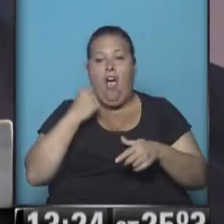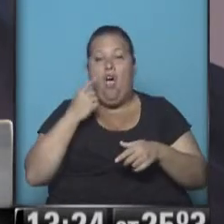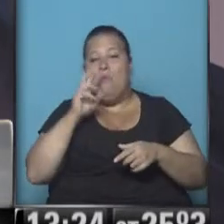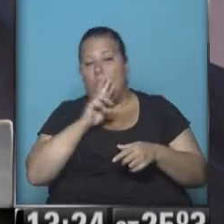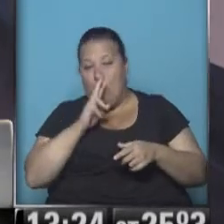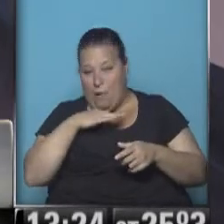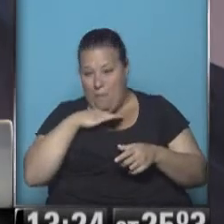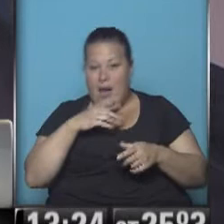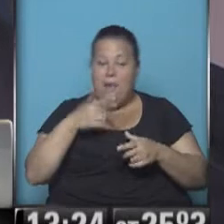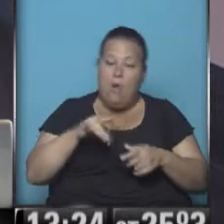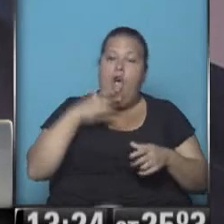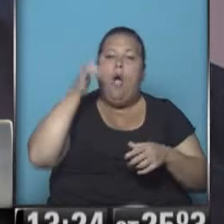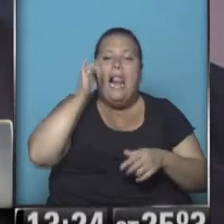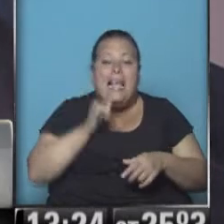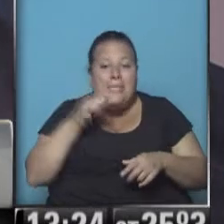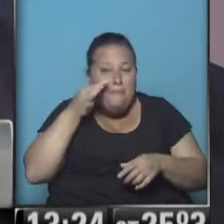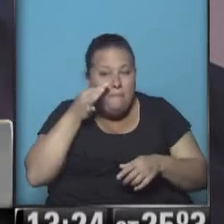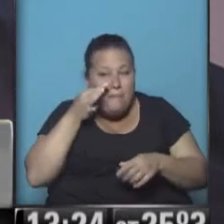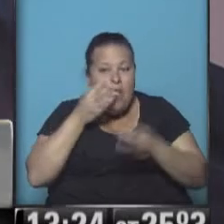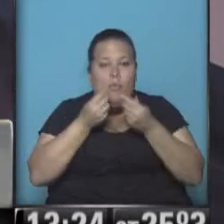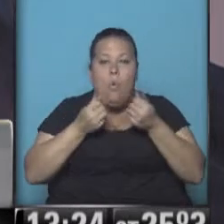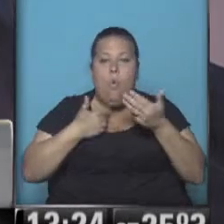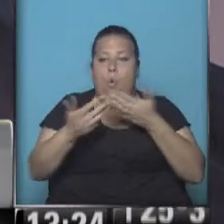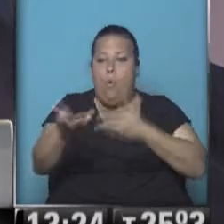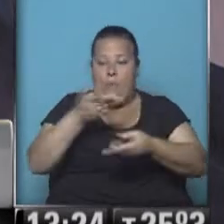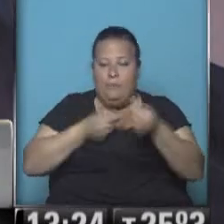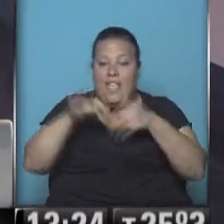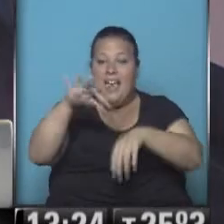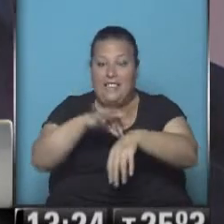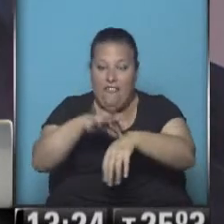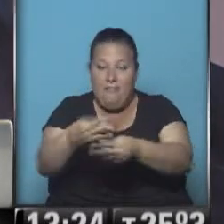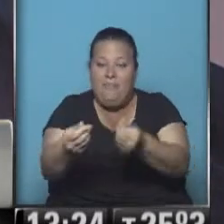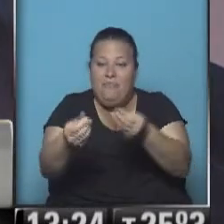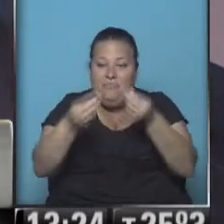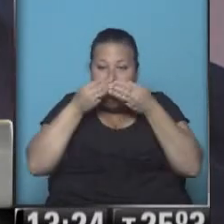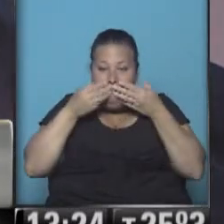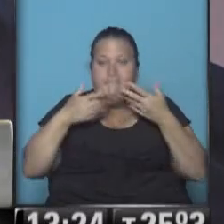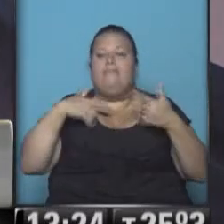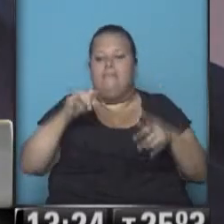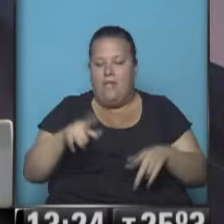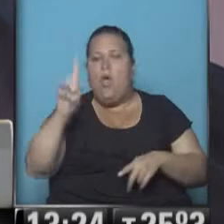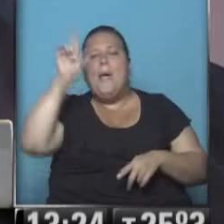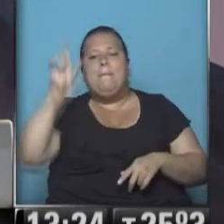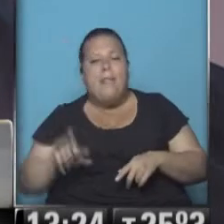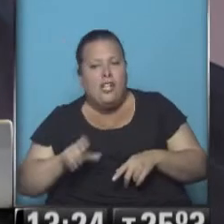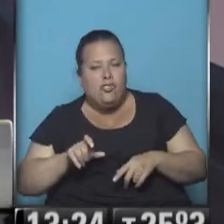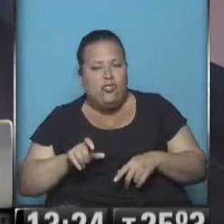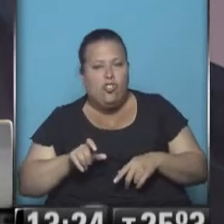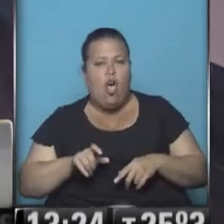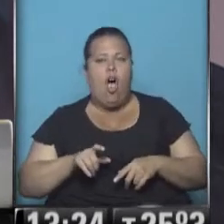contacto estrecho o la piel lastimada con los fluidos corporales de una persona enferma, no una persona que está